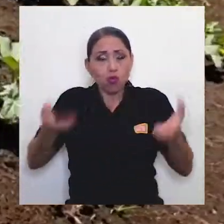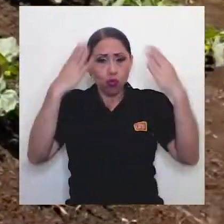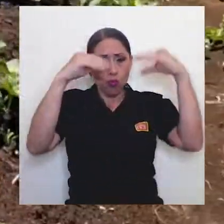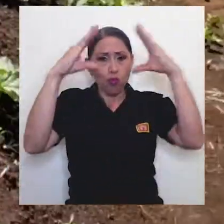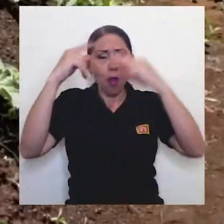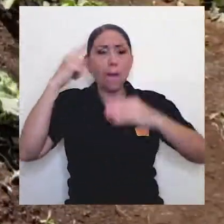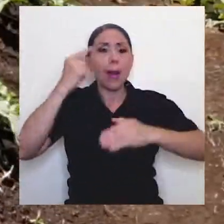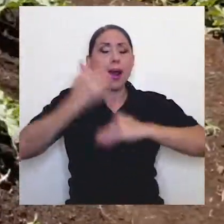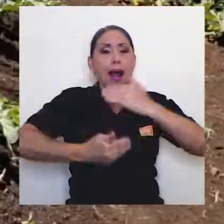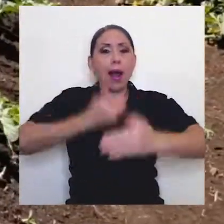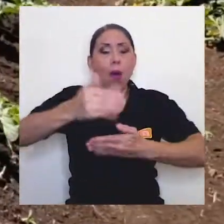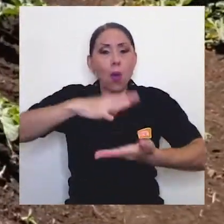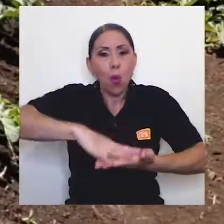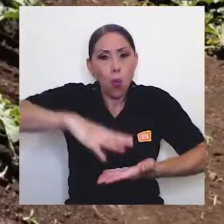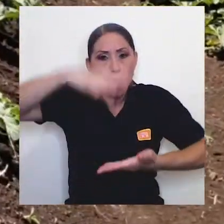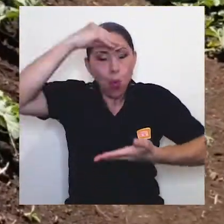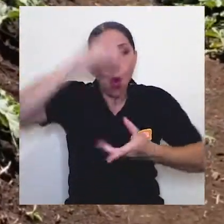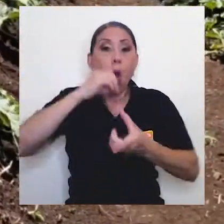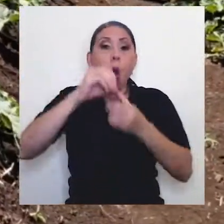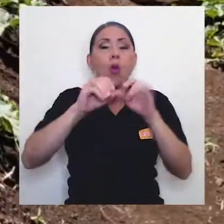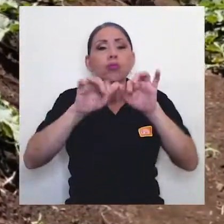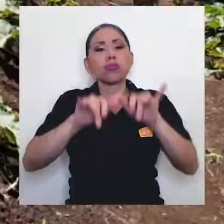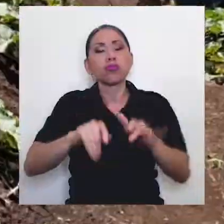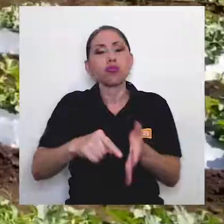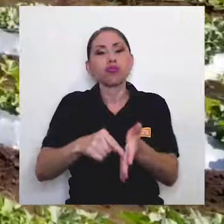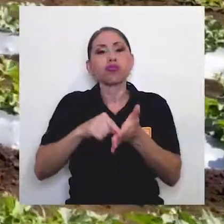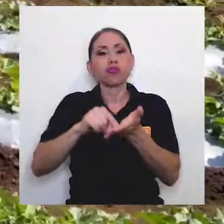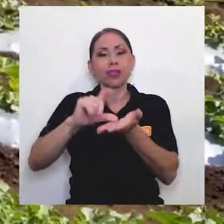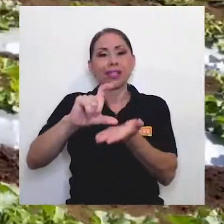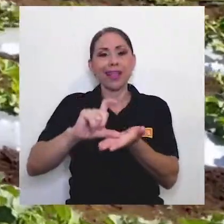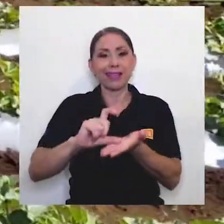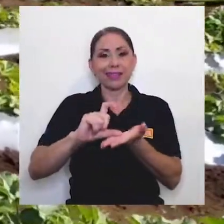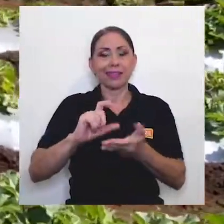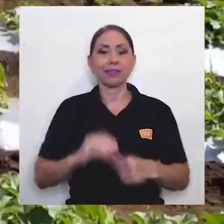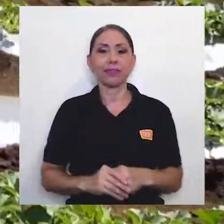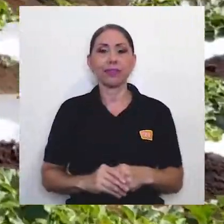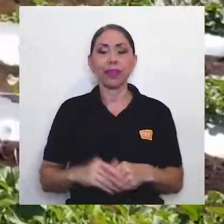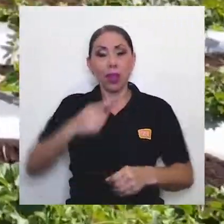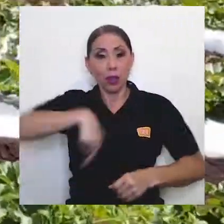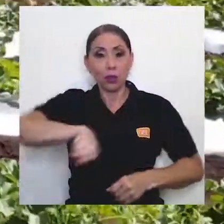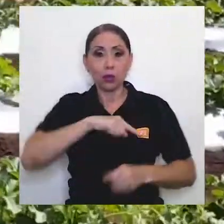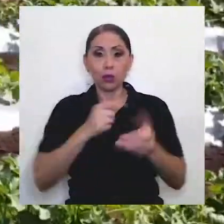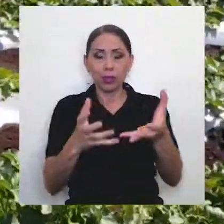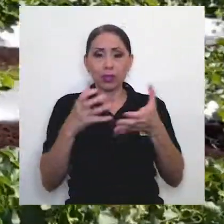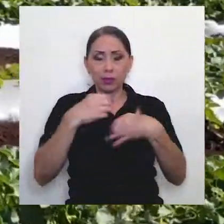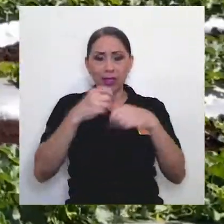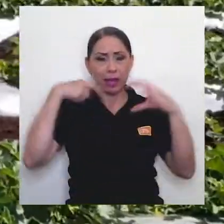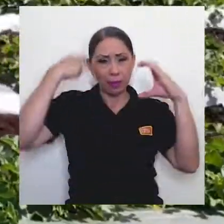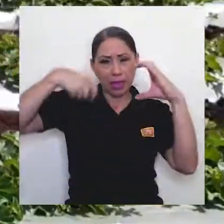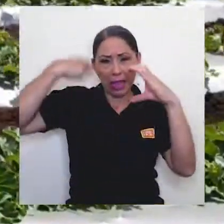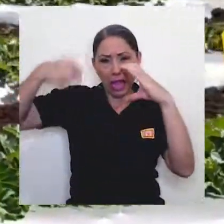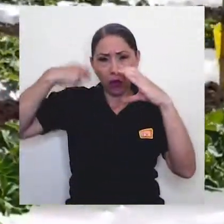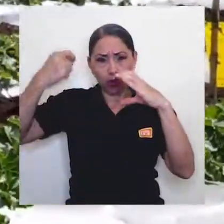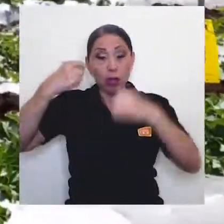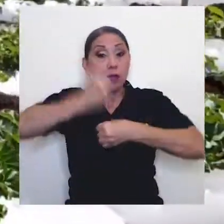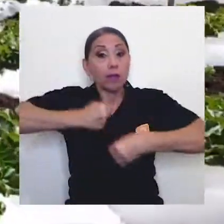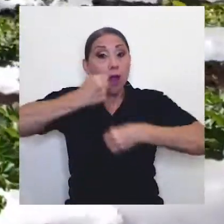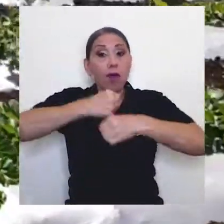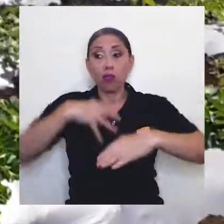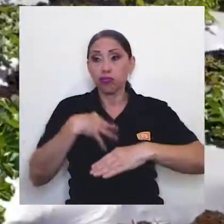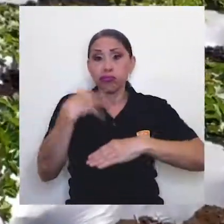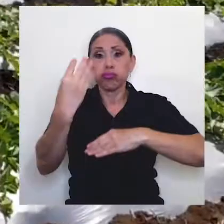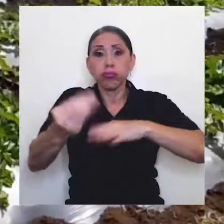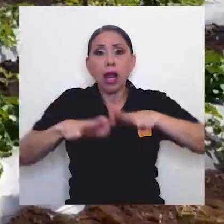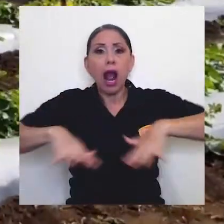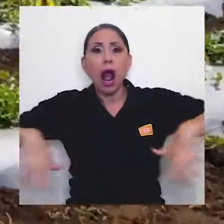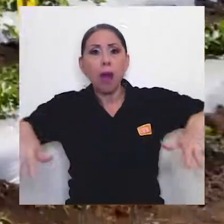aprendizaje o sus tesis. Pues lo que hicimos es hacer videos de prácticas, por ejemplo, de campo. La razón por la